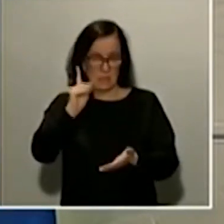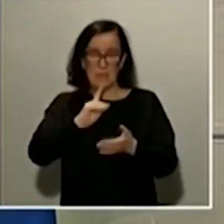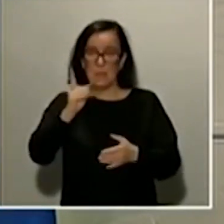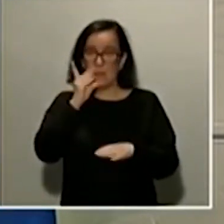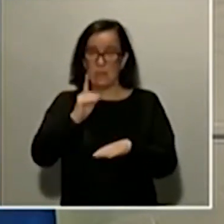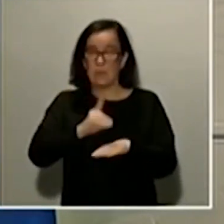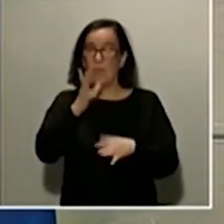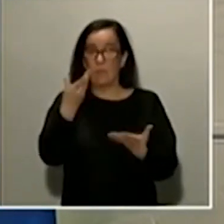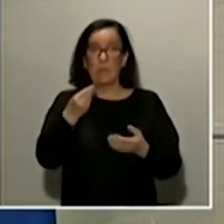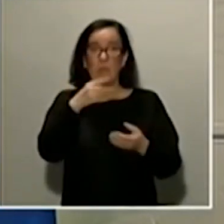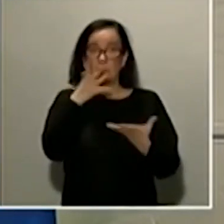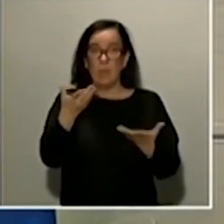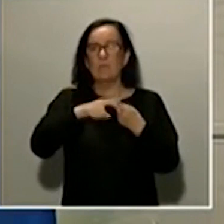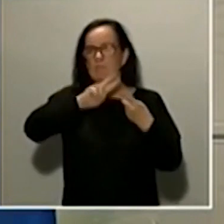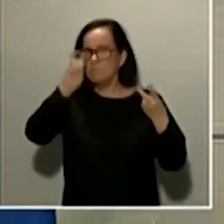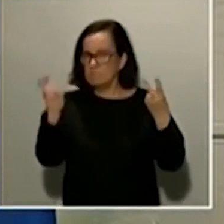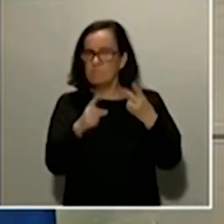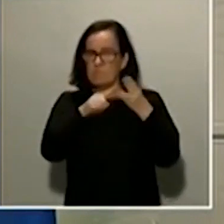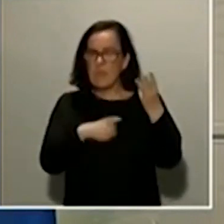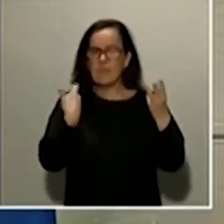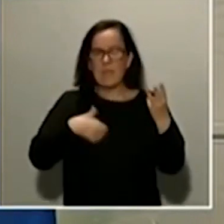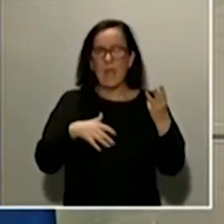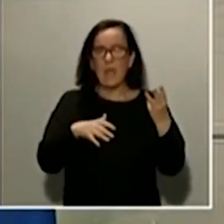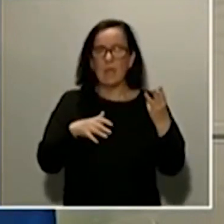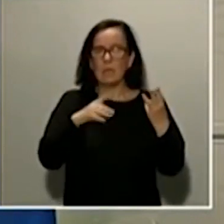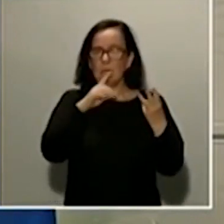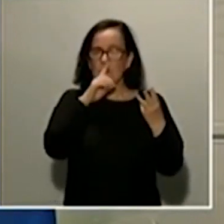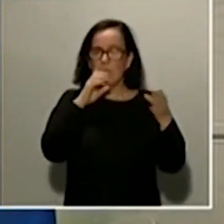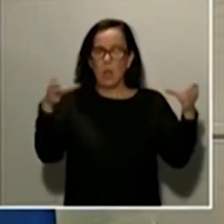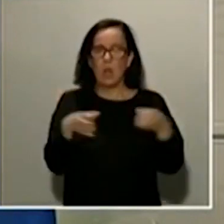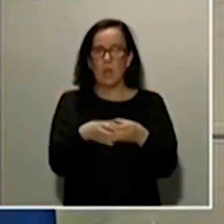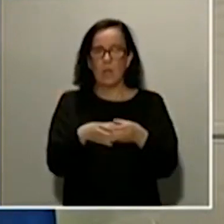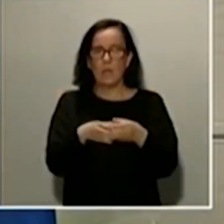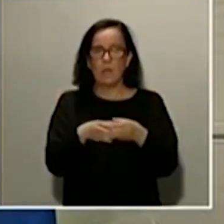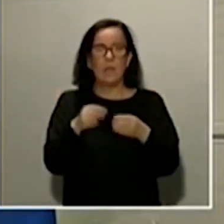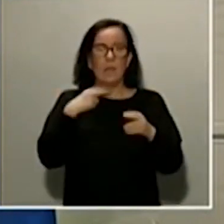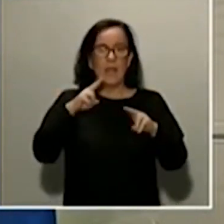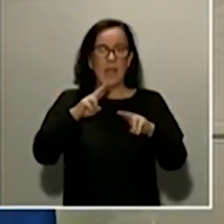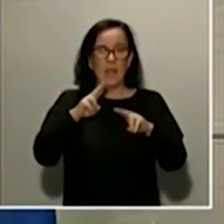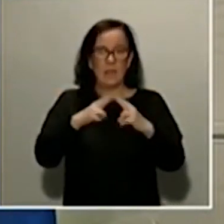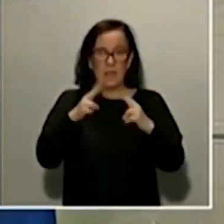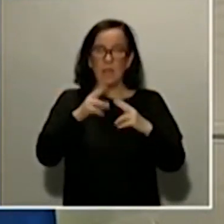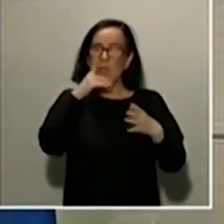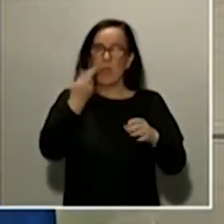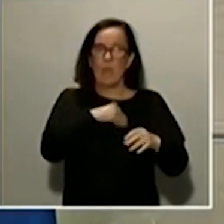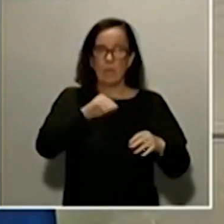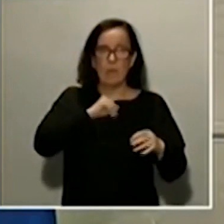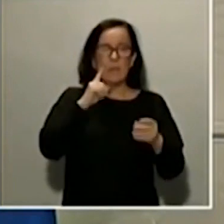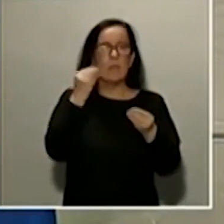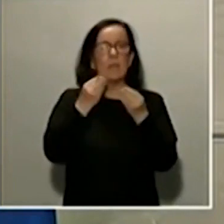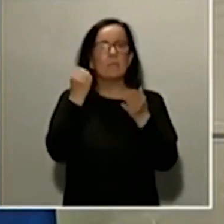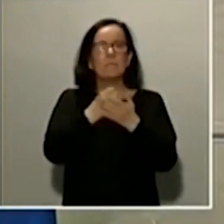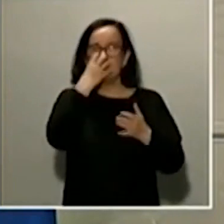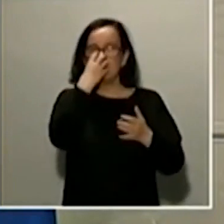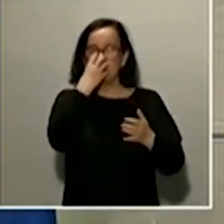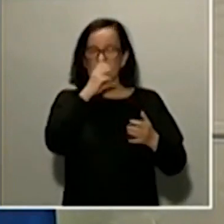SEAT, HP o Leitat, pero también desde el grupo de Renault España están desarrollando ya prototipos de respiradores que se van